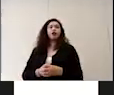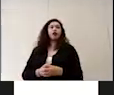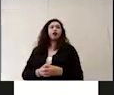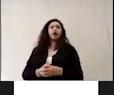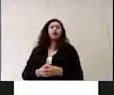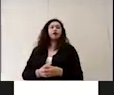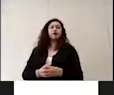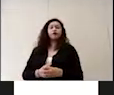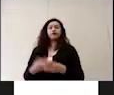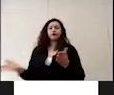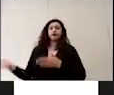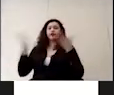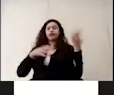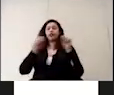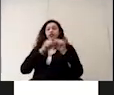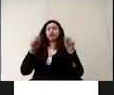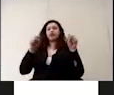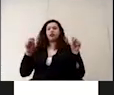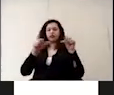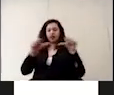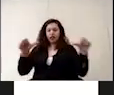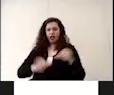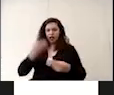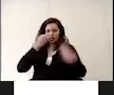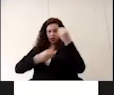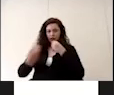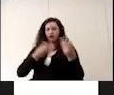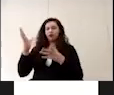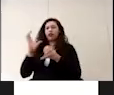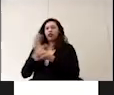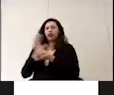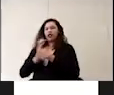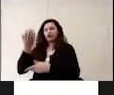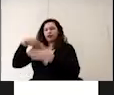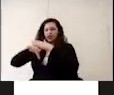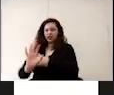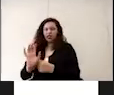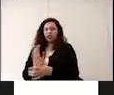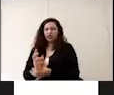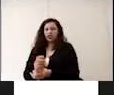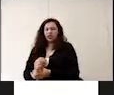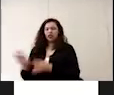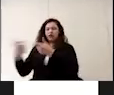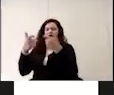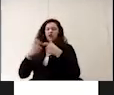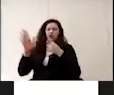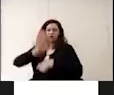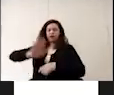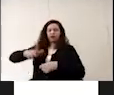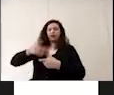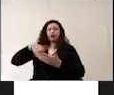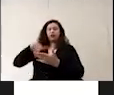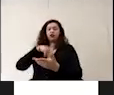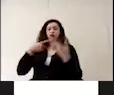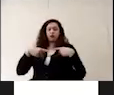pasando a las áreas de comedores cooperativas cafeterías o similares el personal que se encargue de la